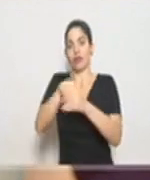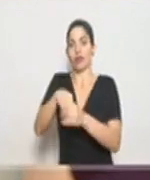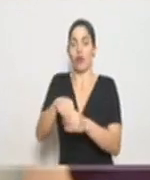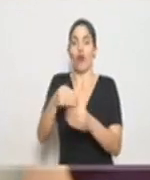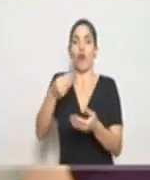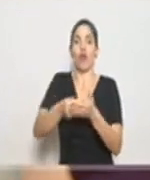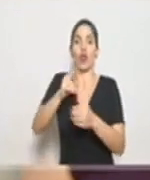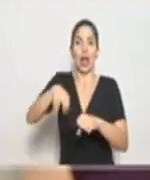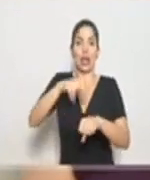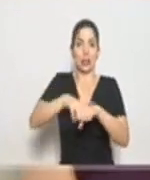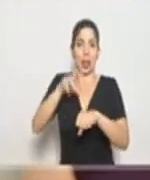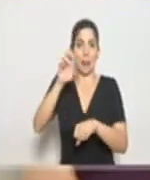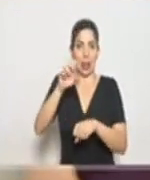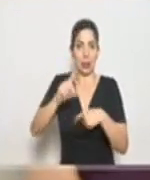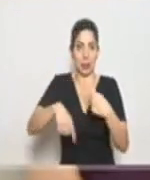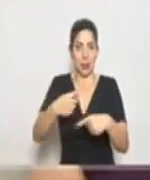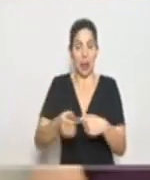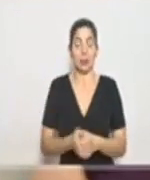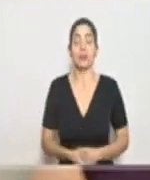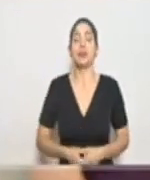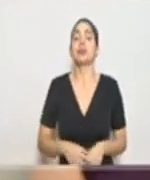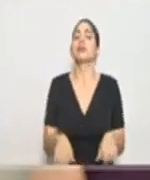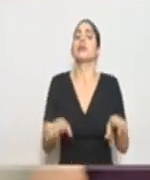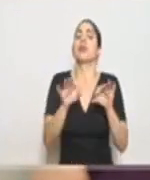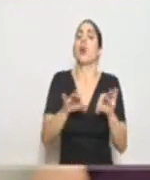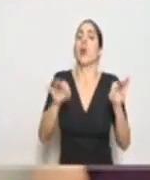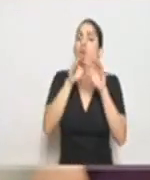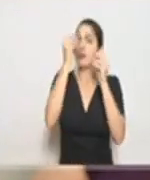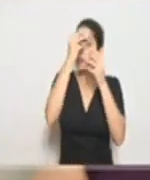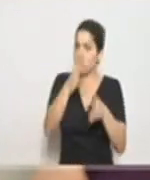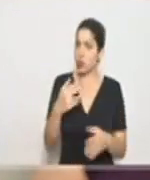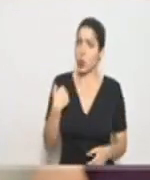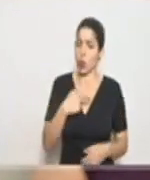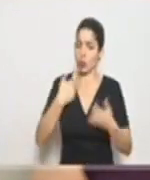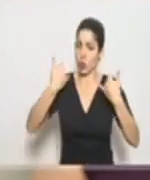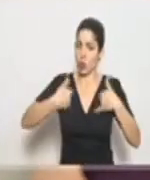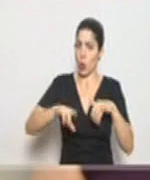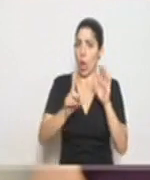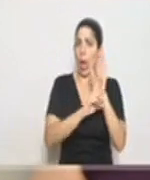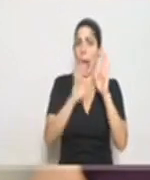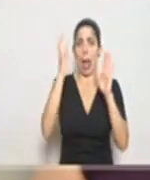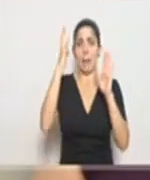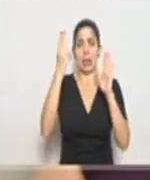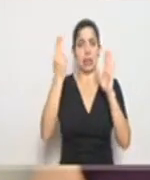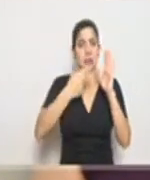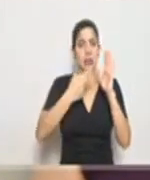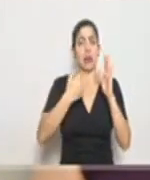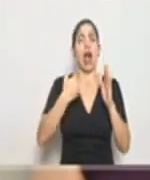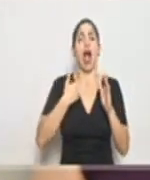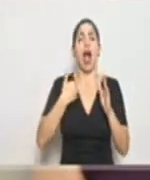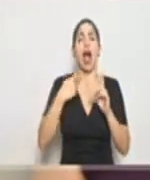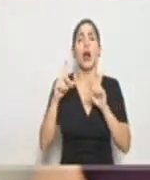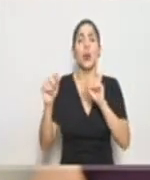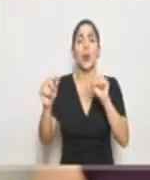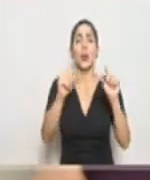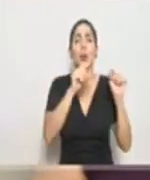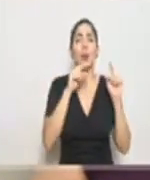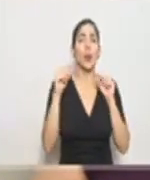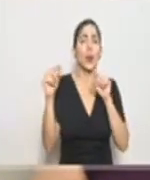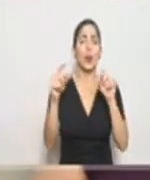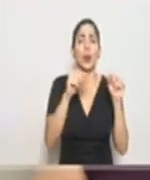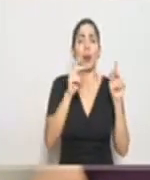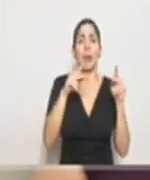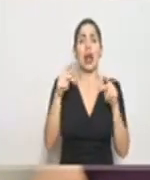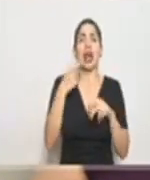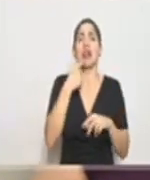Emergencia. Importante mencionar, nos mantenemos en la condición de alerta amarilla, circulan rumores de